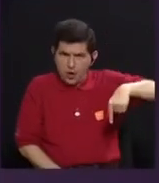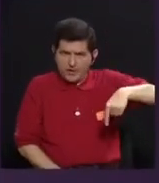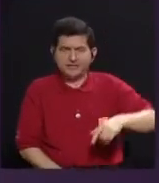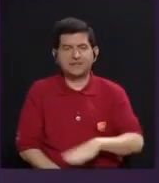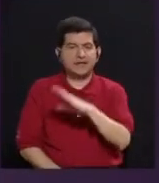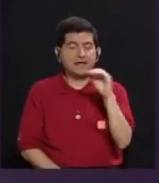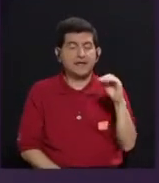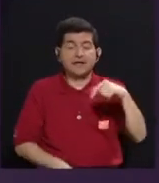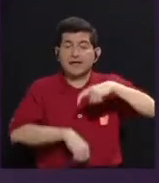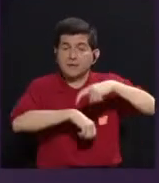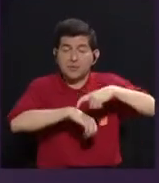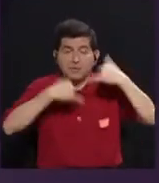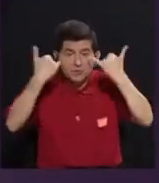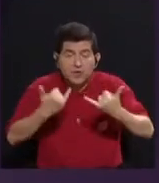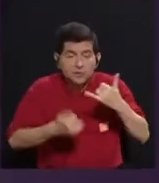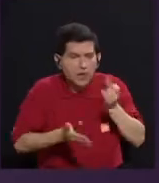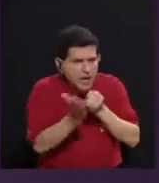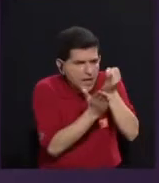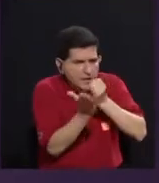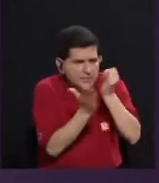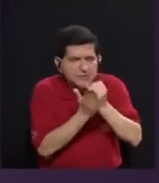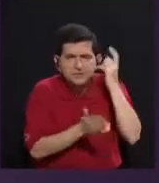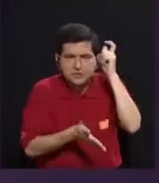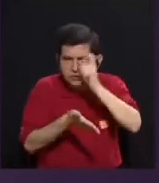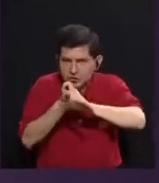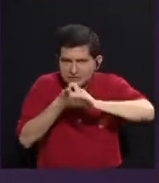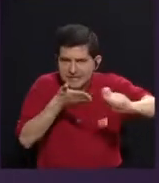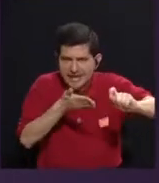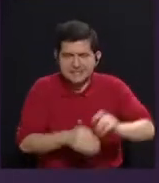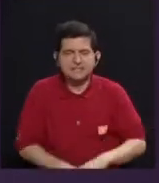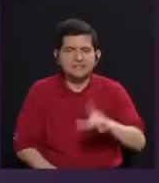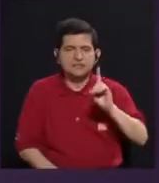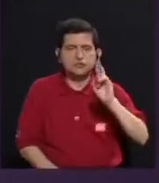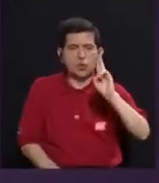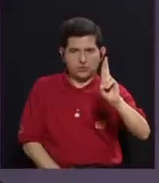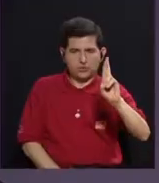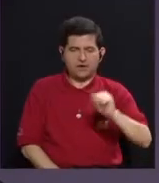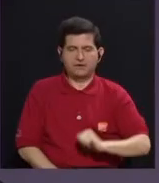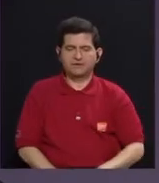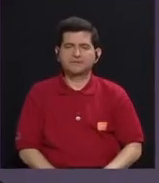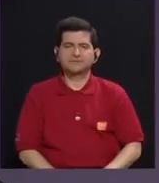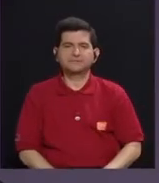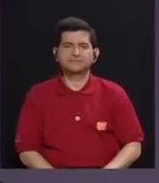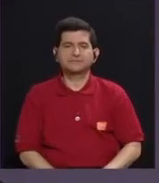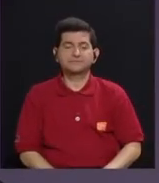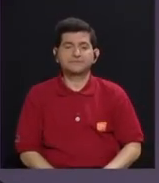y en este momento está haciendo su investigación de tesis, de doctorado. Seguimos, Marucia,